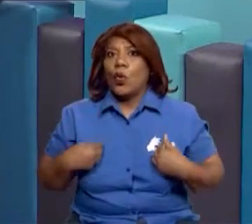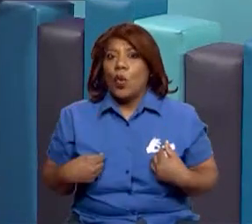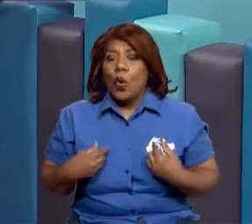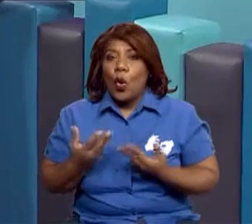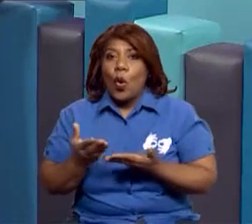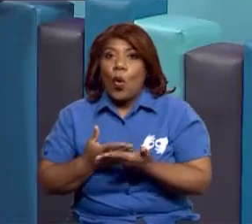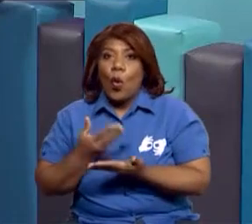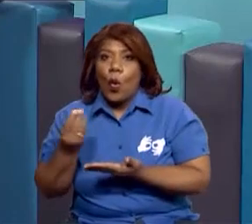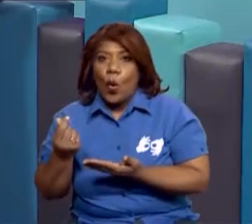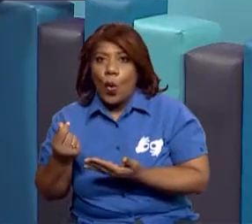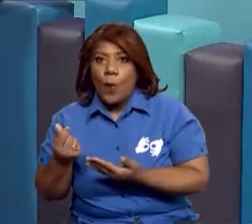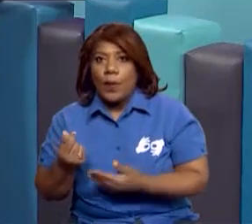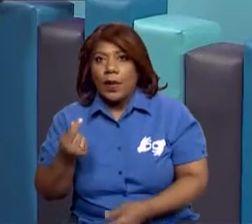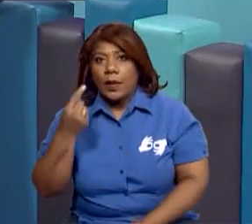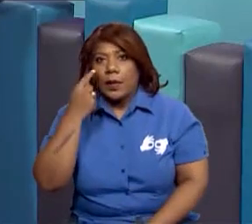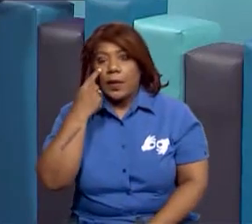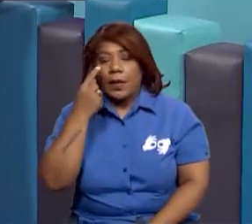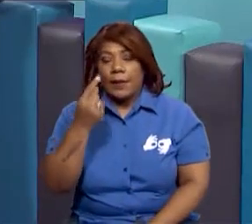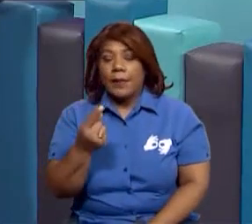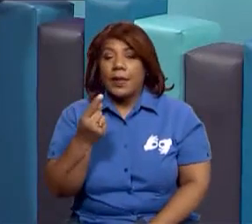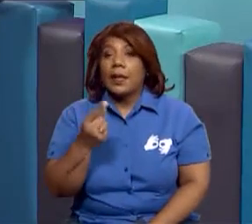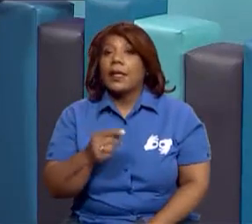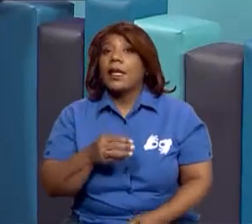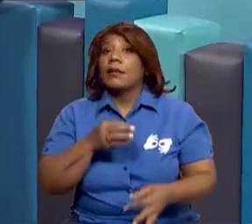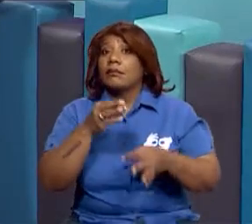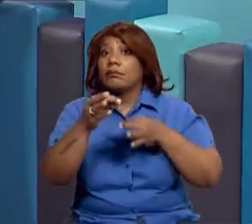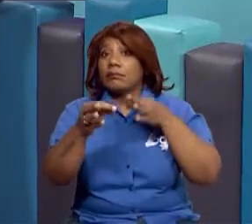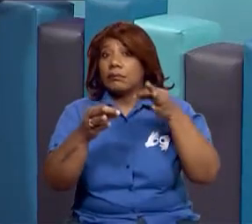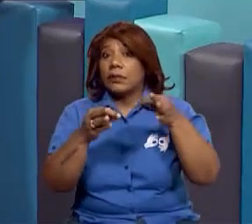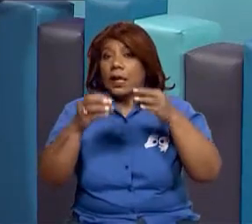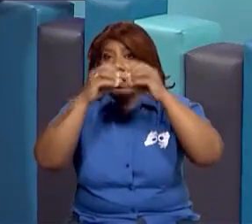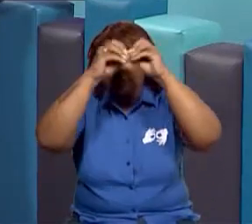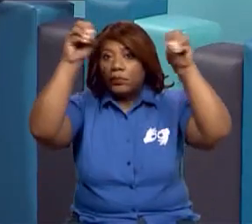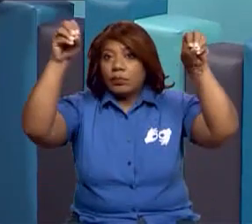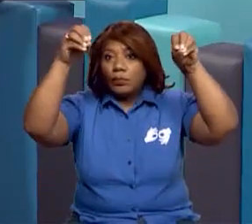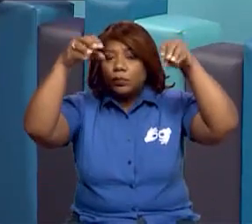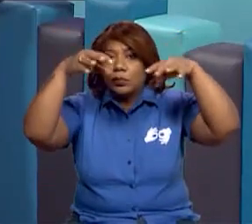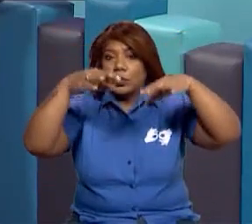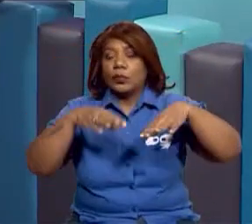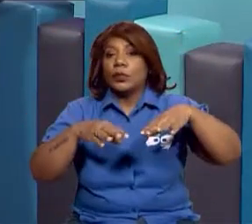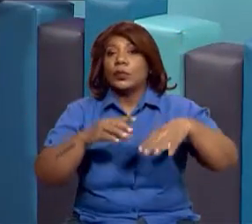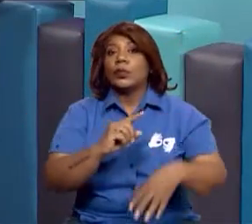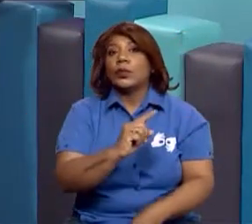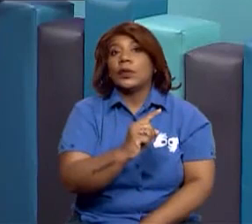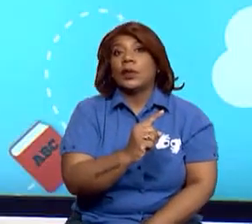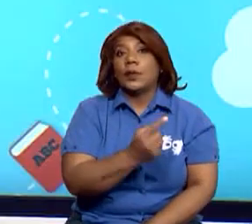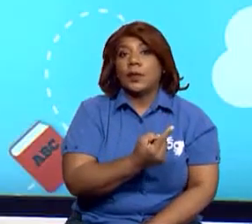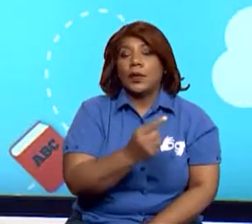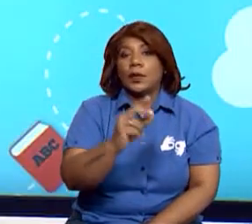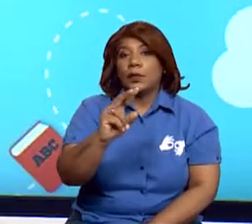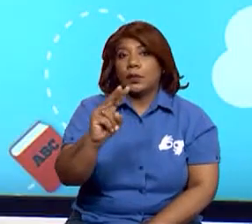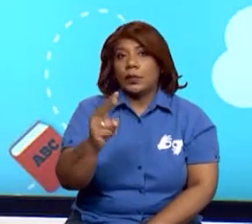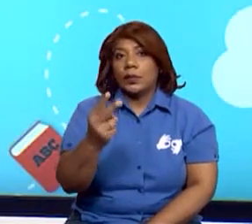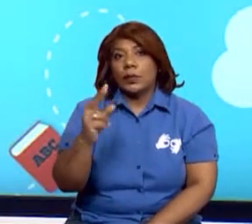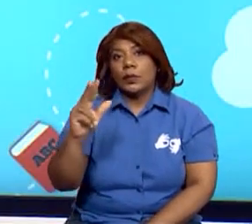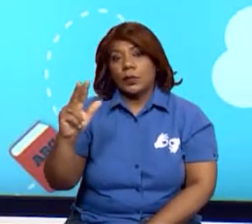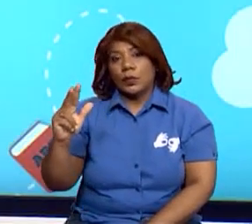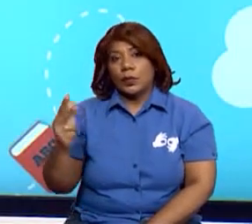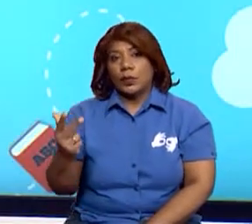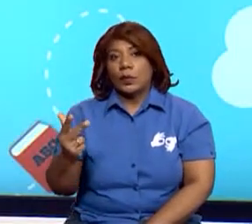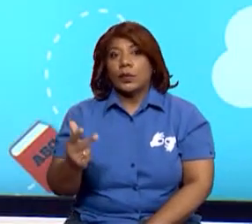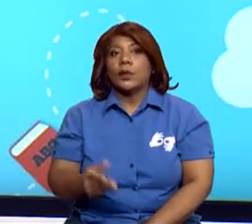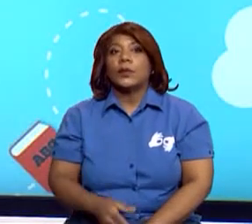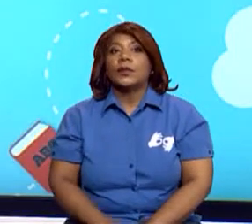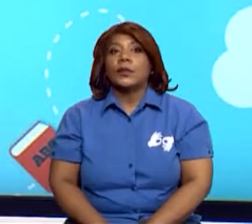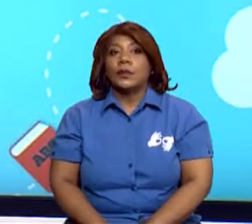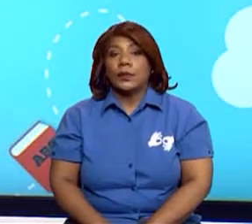largo de las clases, aquí solamente te lo vamos a definir en una mejor forma. Tenemos el sector primario, el secundario y el terciario.